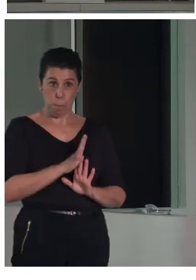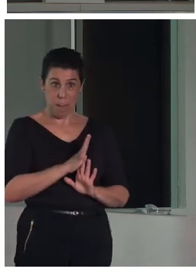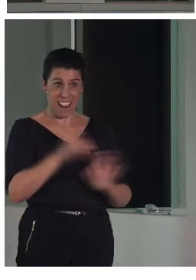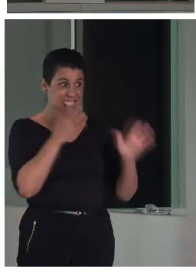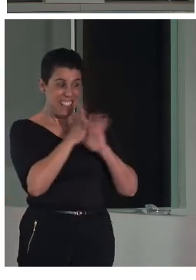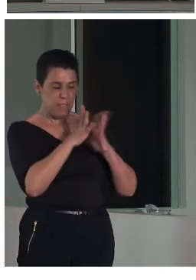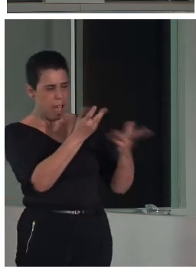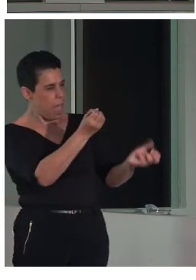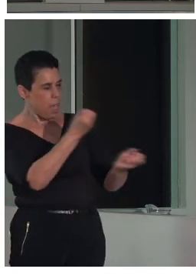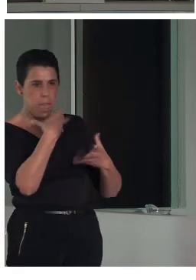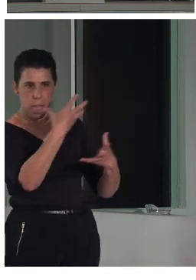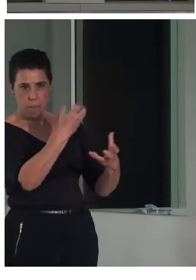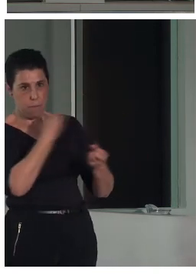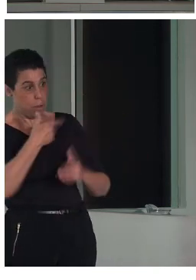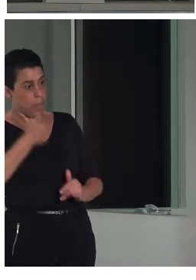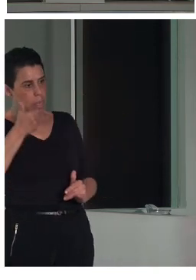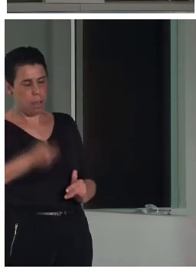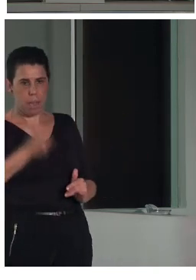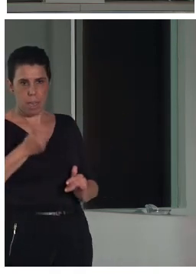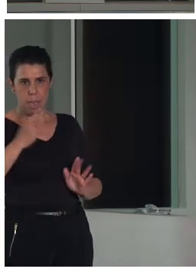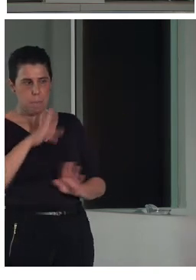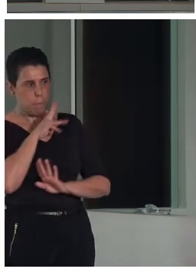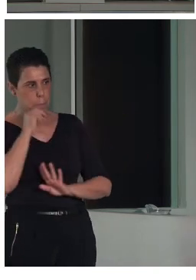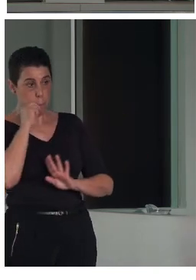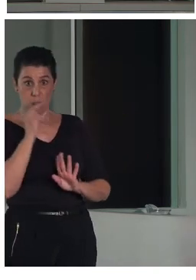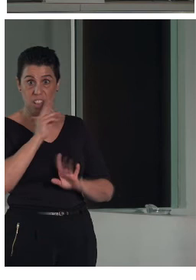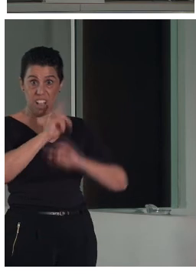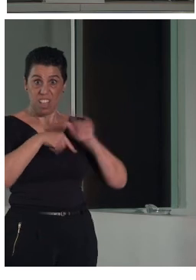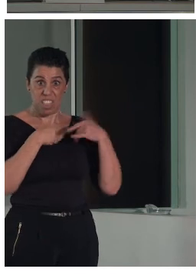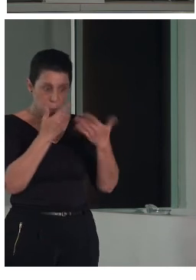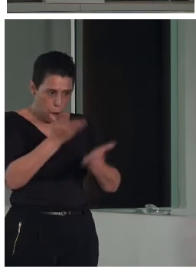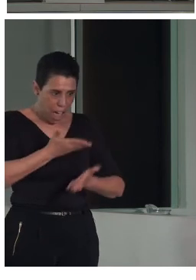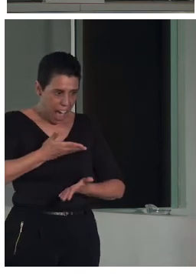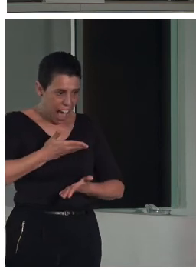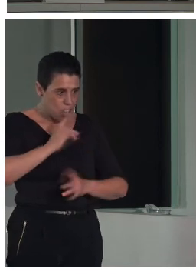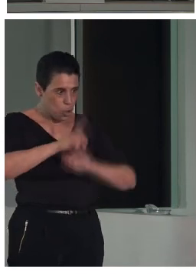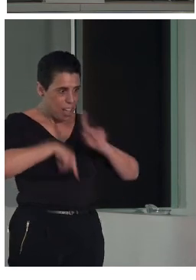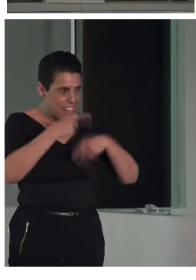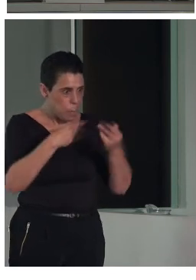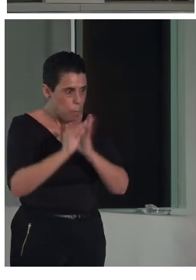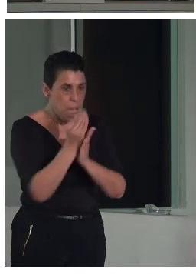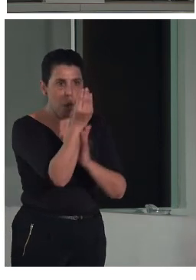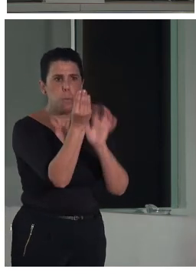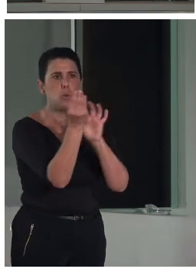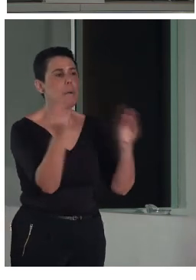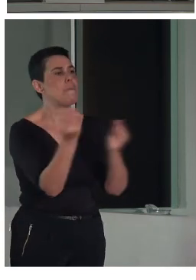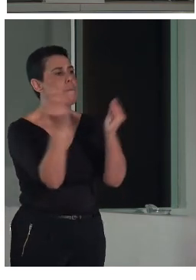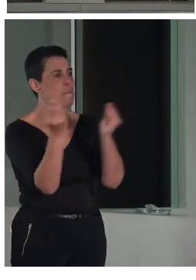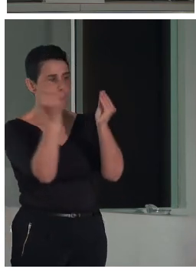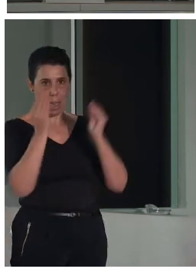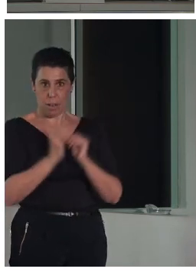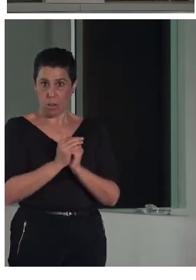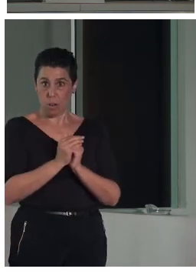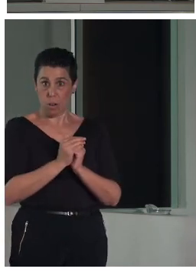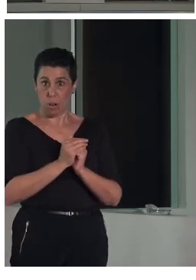información y esa información nos va a ayudar a hacer mejor el producto final esa tarea de